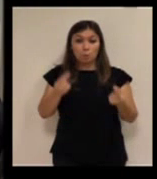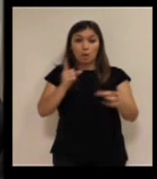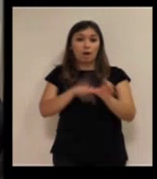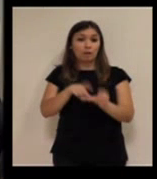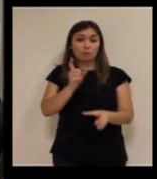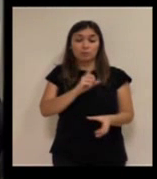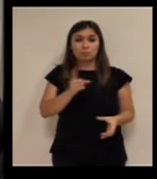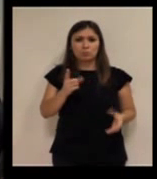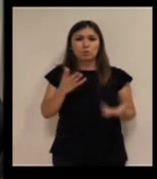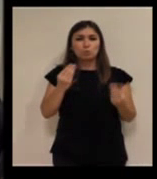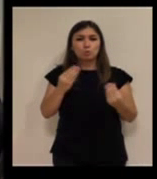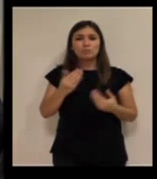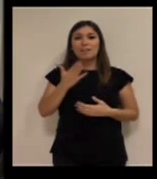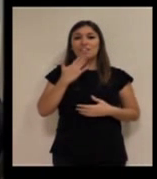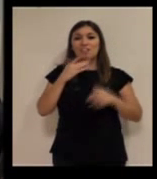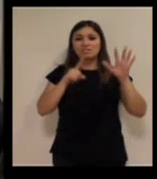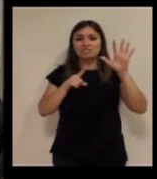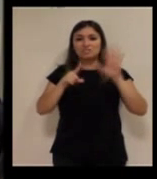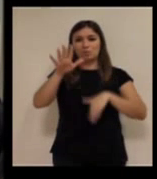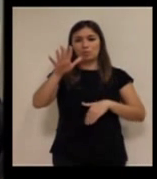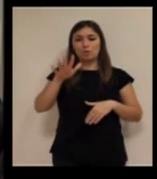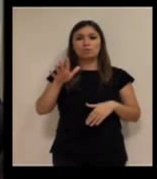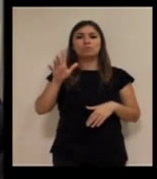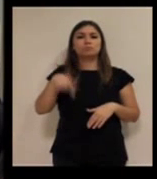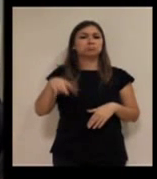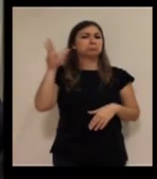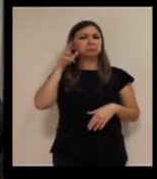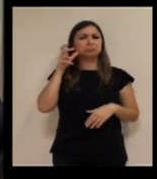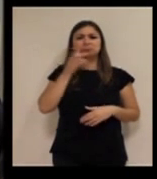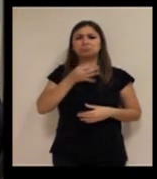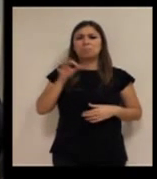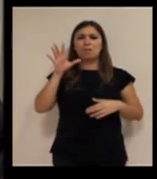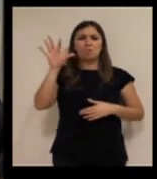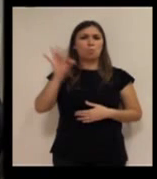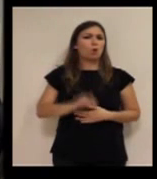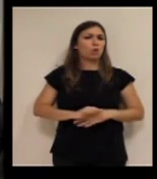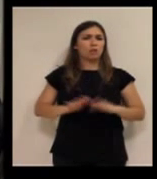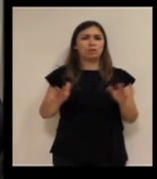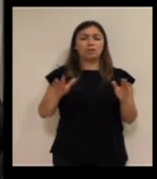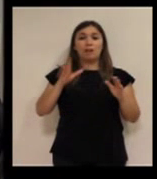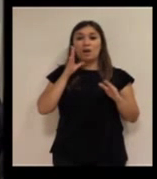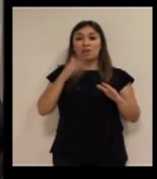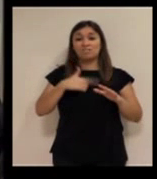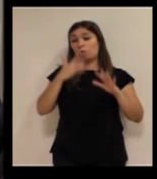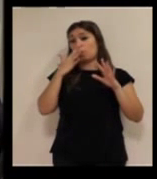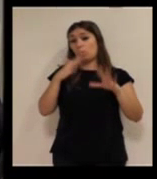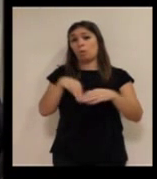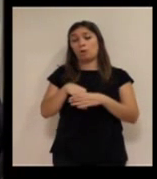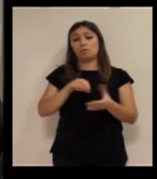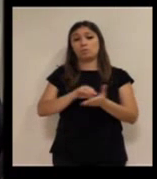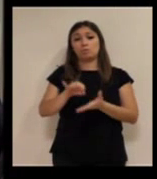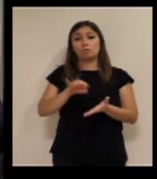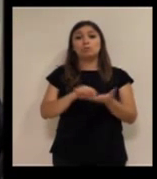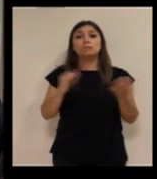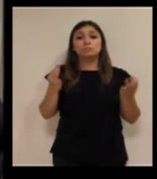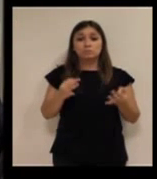casos, pero cuántos tenemos que entraron con 65 años con un 100% de audición y llevan 10 años en el servicio